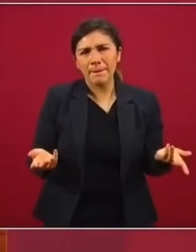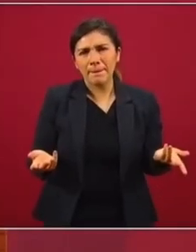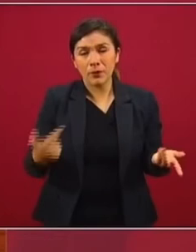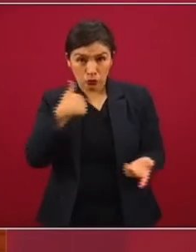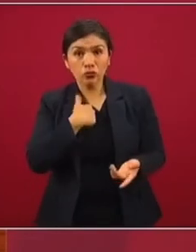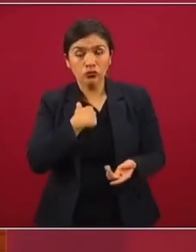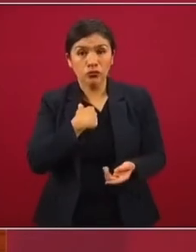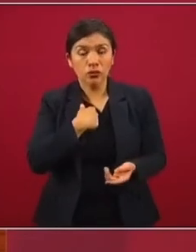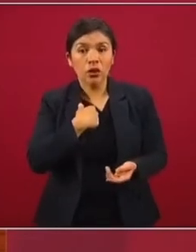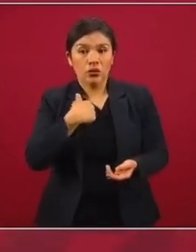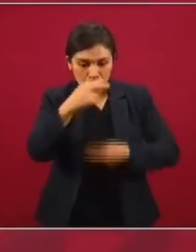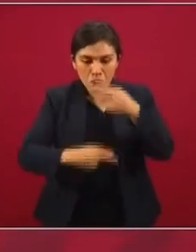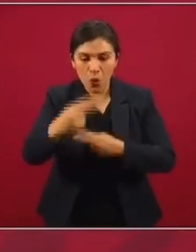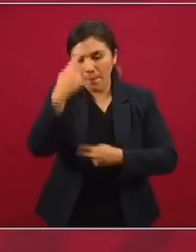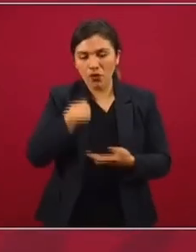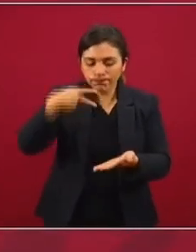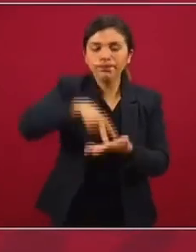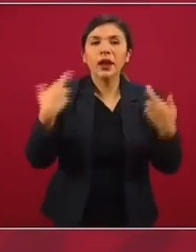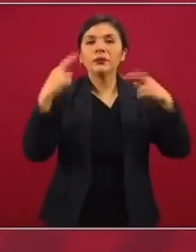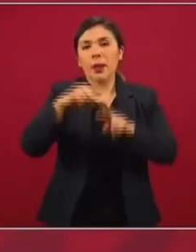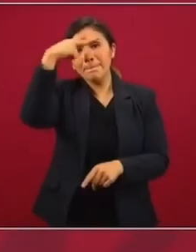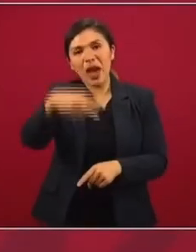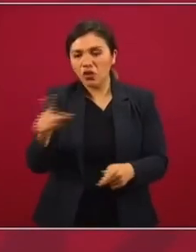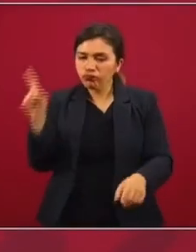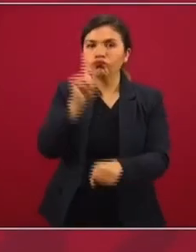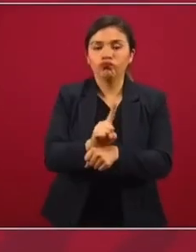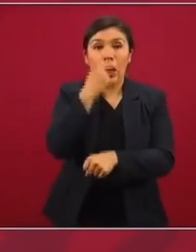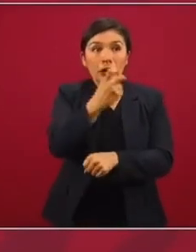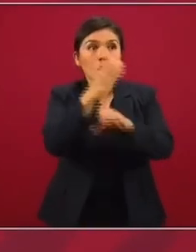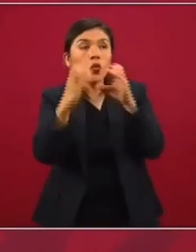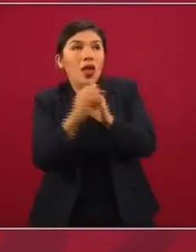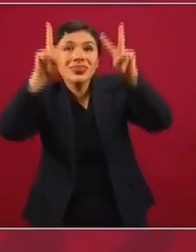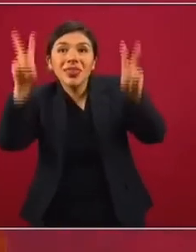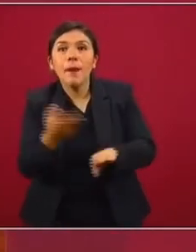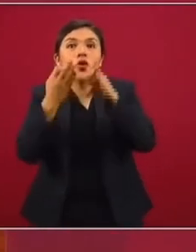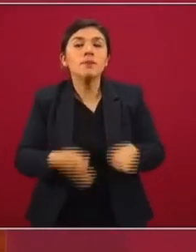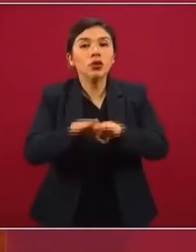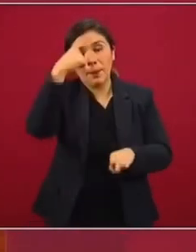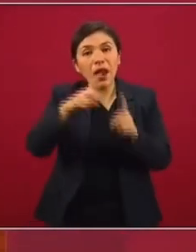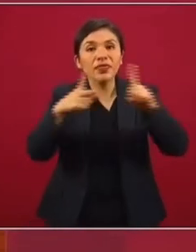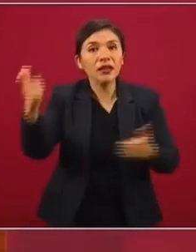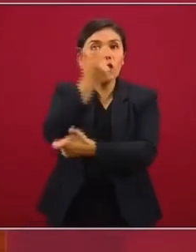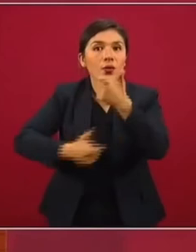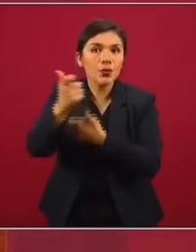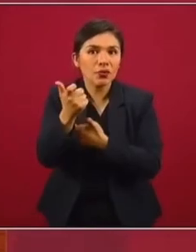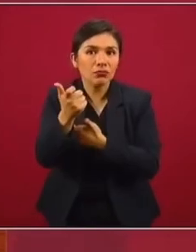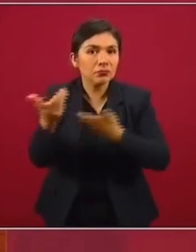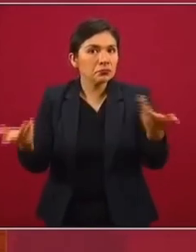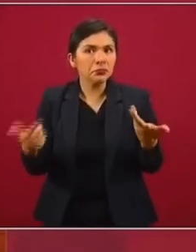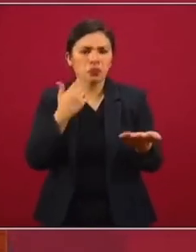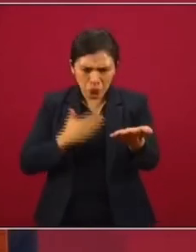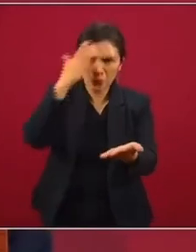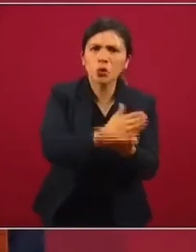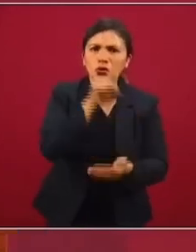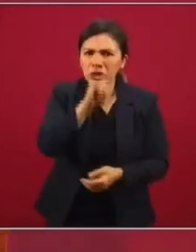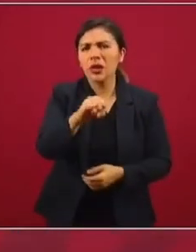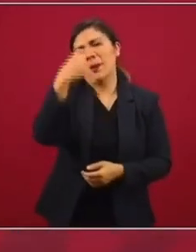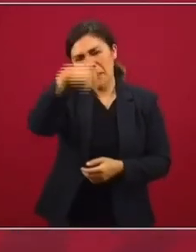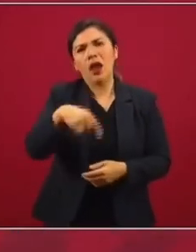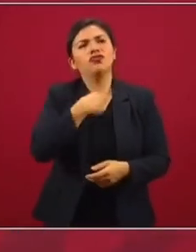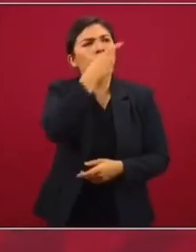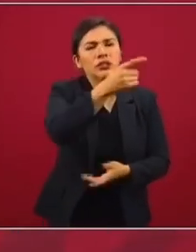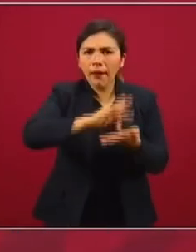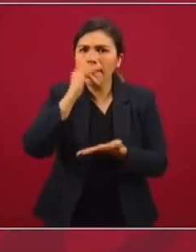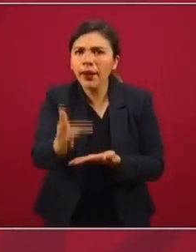Yo voy a representar a México en un asunto que considero fundamental para el desarrollo de la economía y voy también a